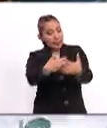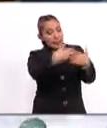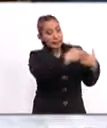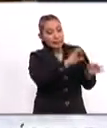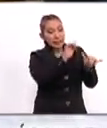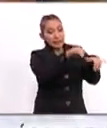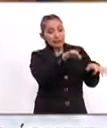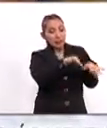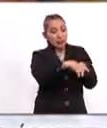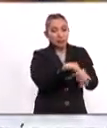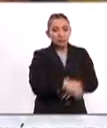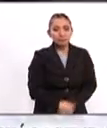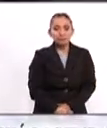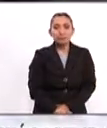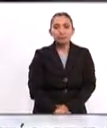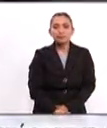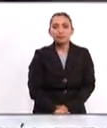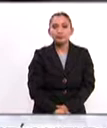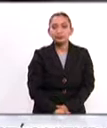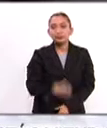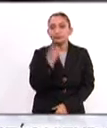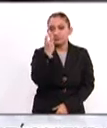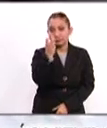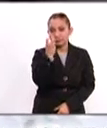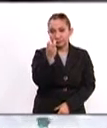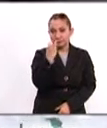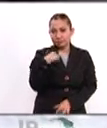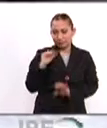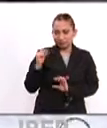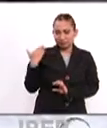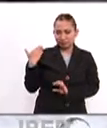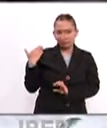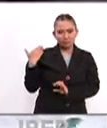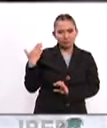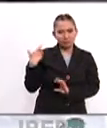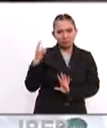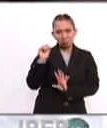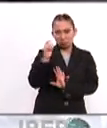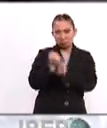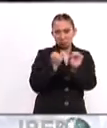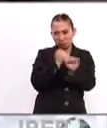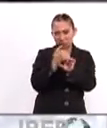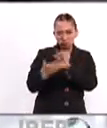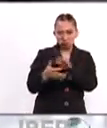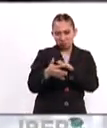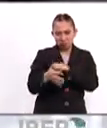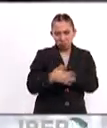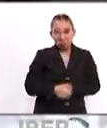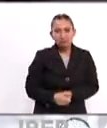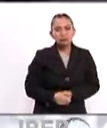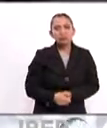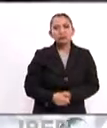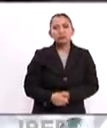mercado laboral y productivo. Por lo tanto, los últimos, hace 20 años aproximadamente,